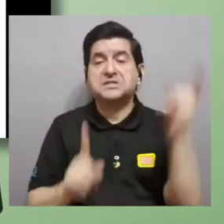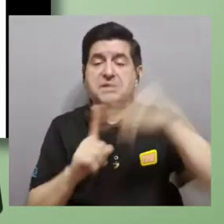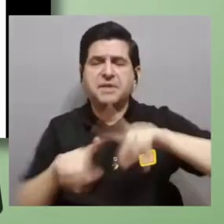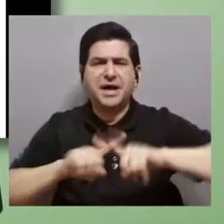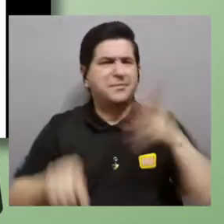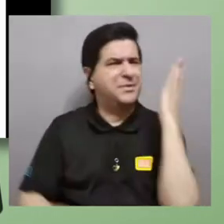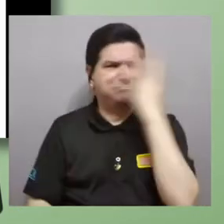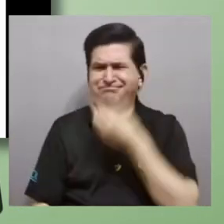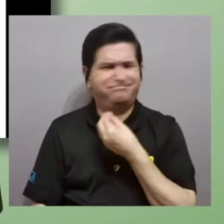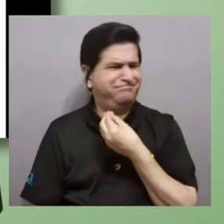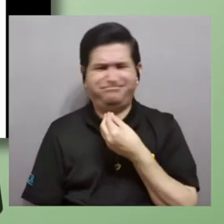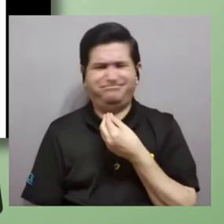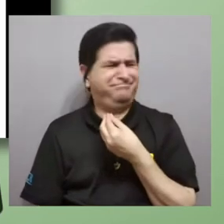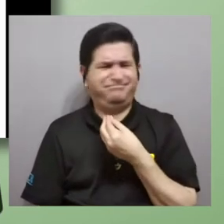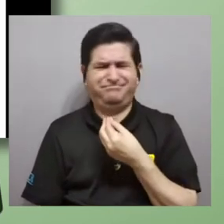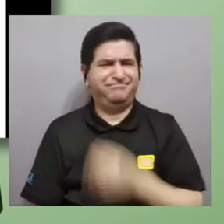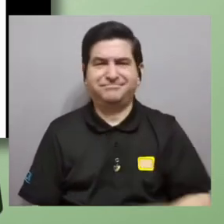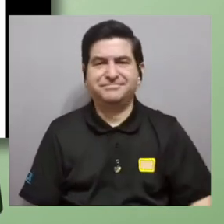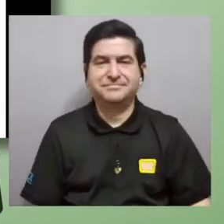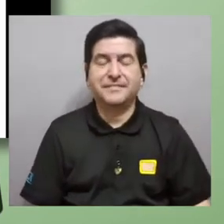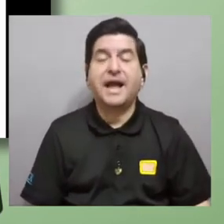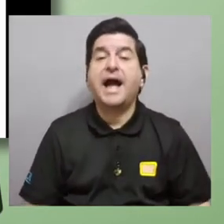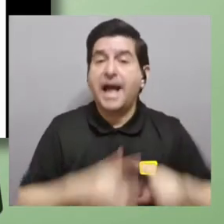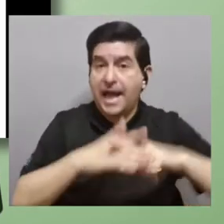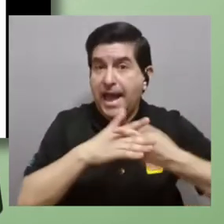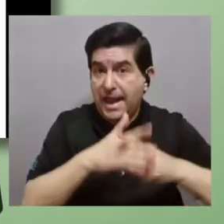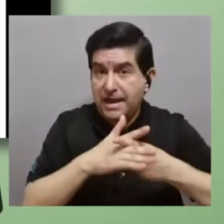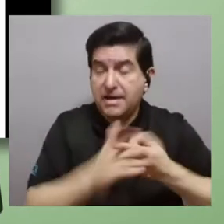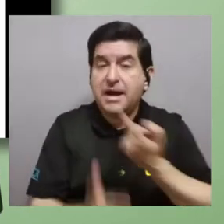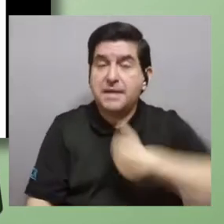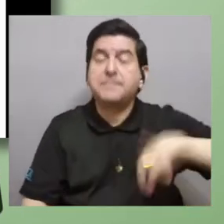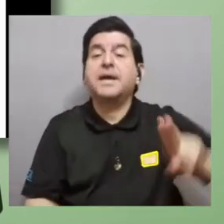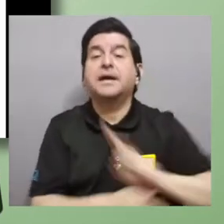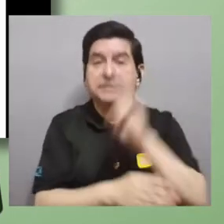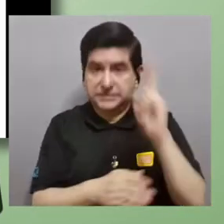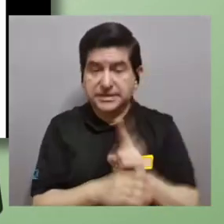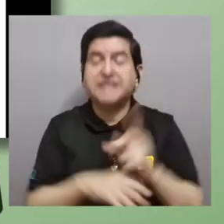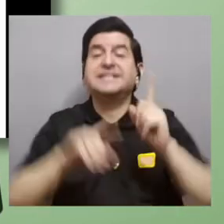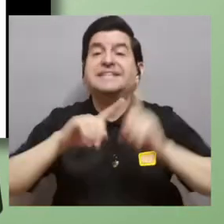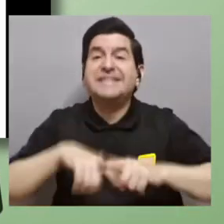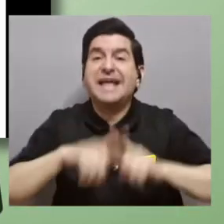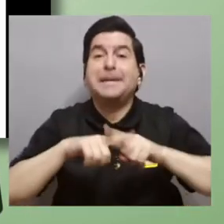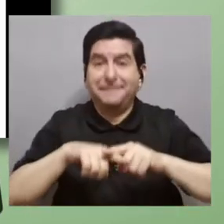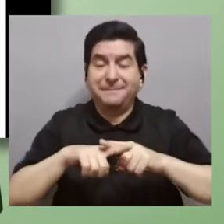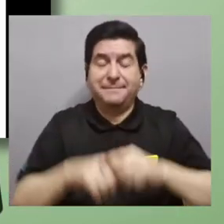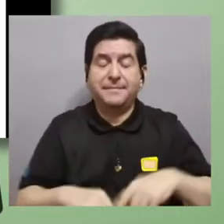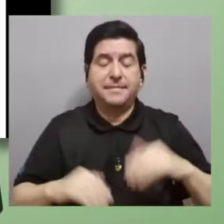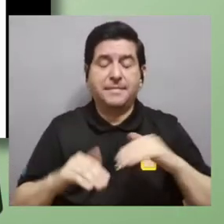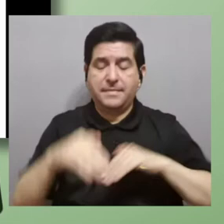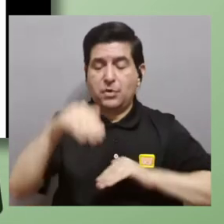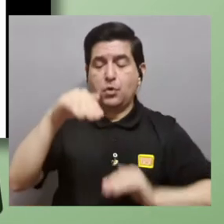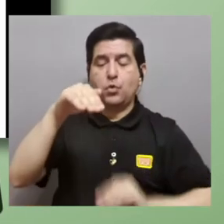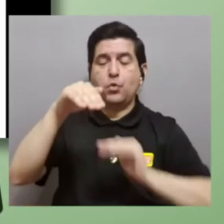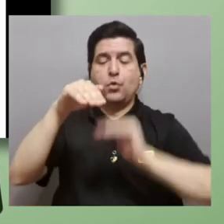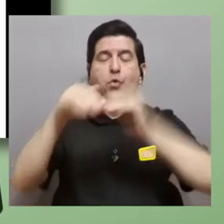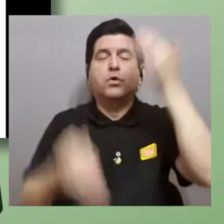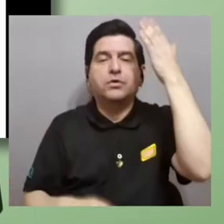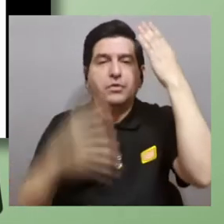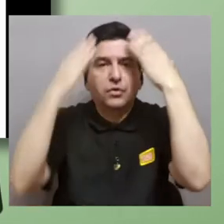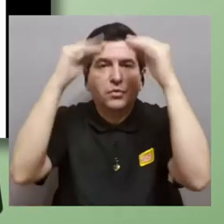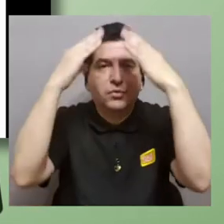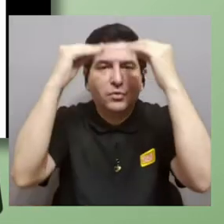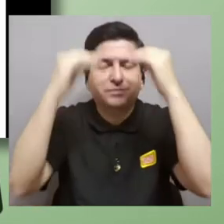pero no les va a quedar tan bonito entonces las herramientas que podamos utilizar dependen de cómo almacenemos la información